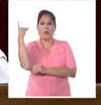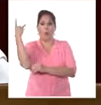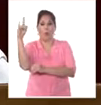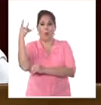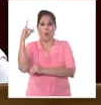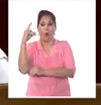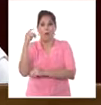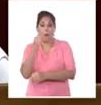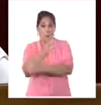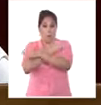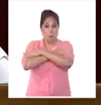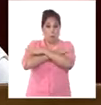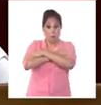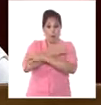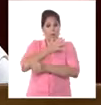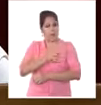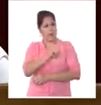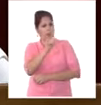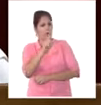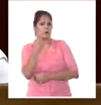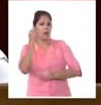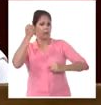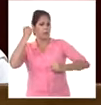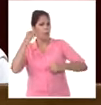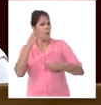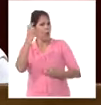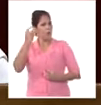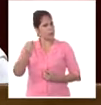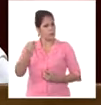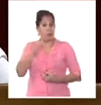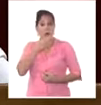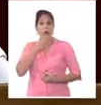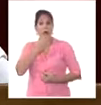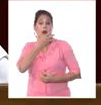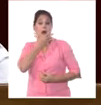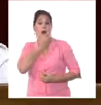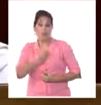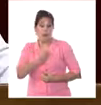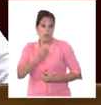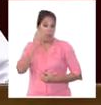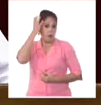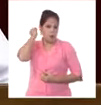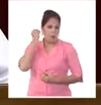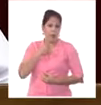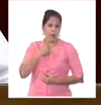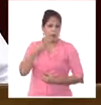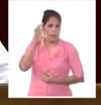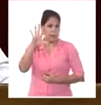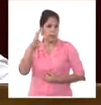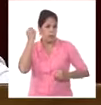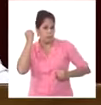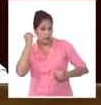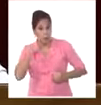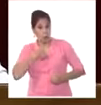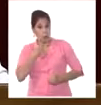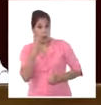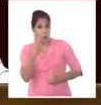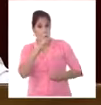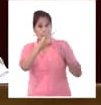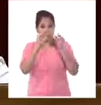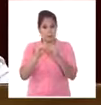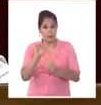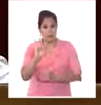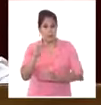Se abrazan y Fidel pregunta cuántos fusiles traen y Raúl responde que cinco y dice Fidel y dos que yo tengo son